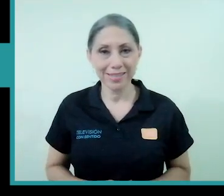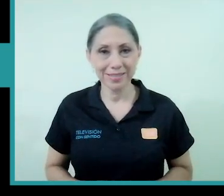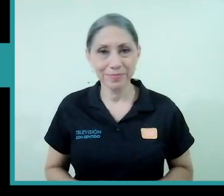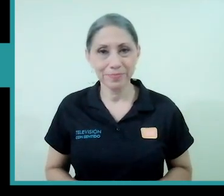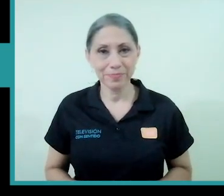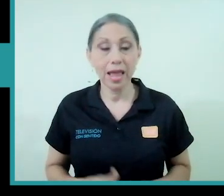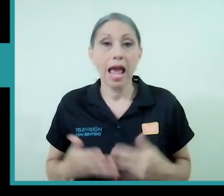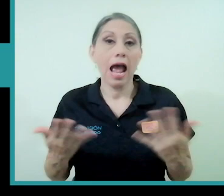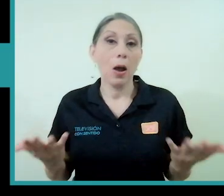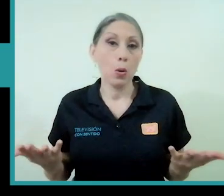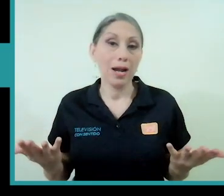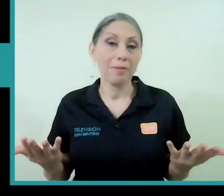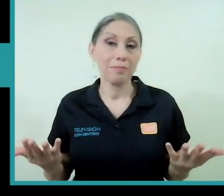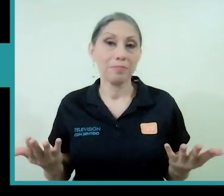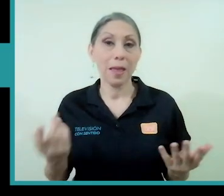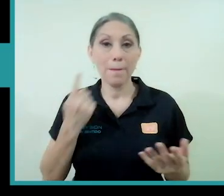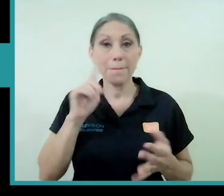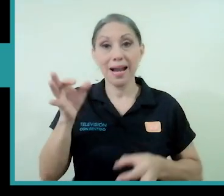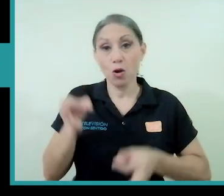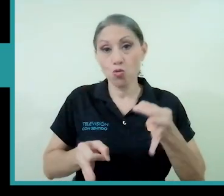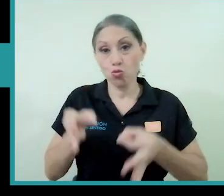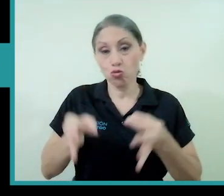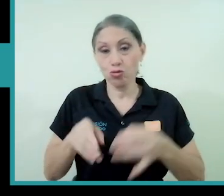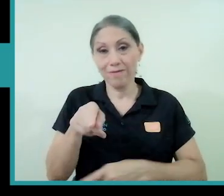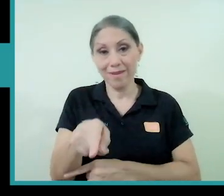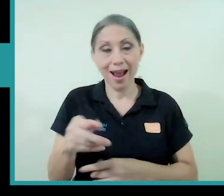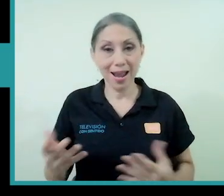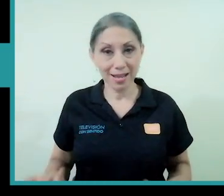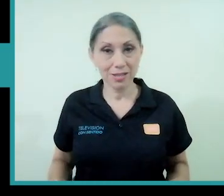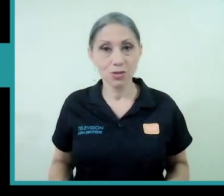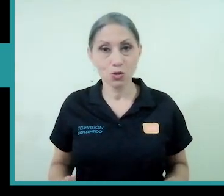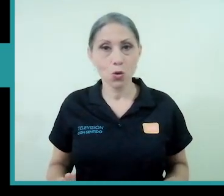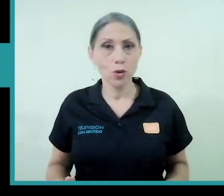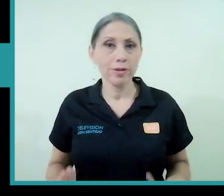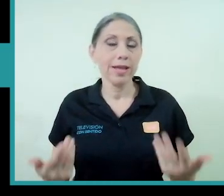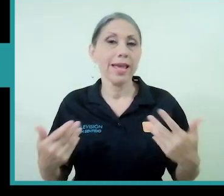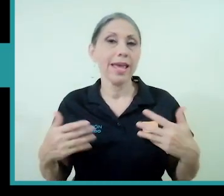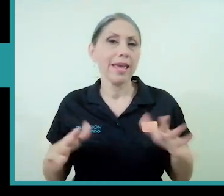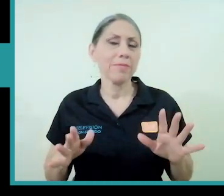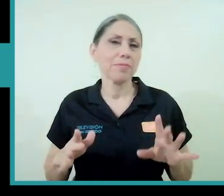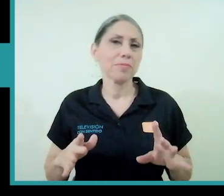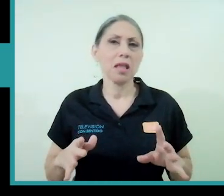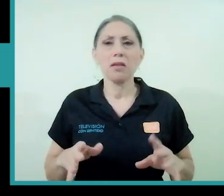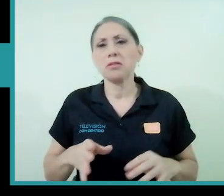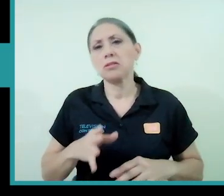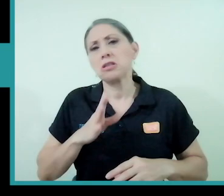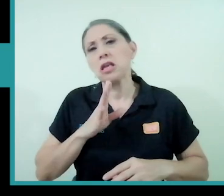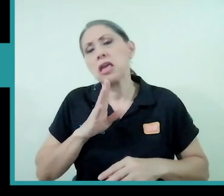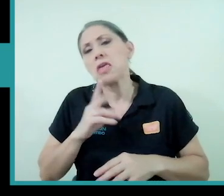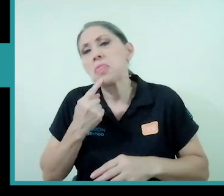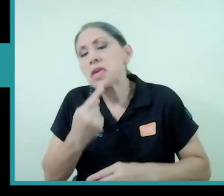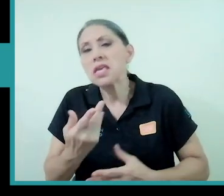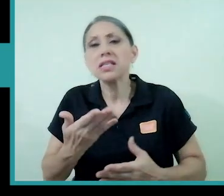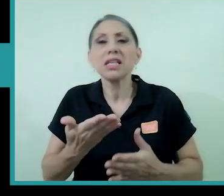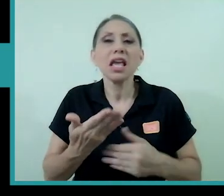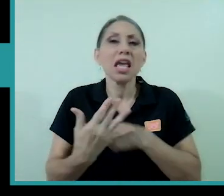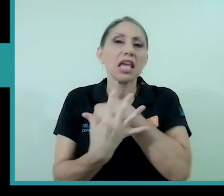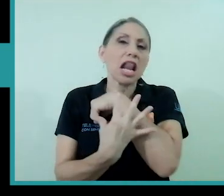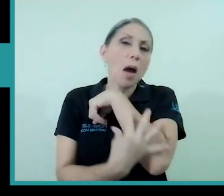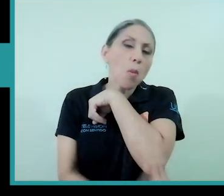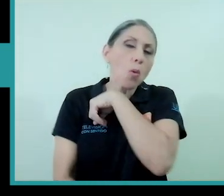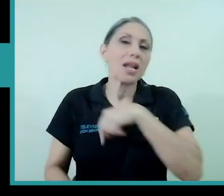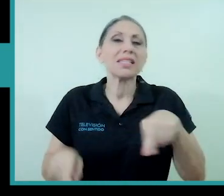para argumentar eso hay desde que la pobreza también es una manifestación